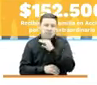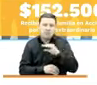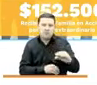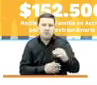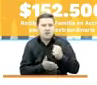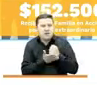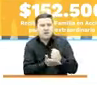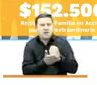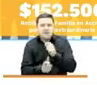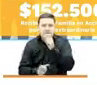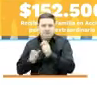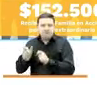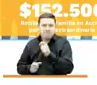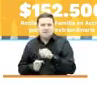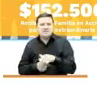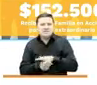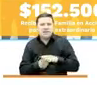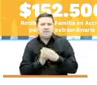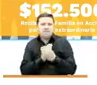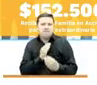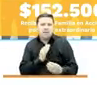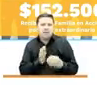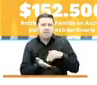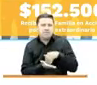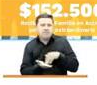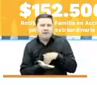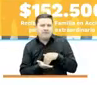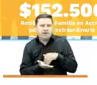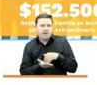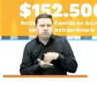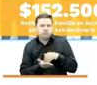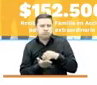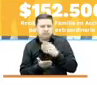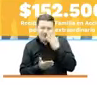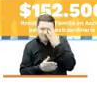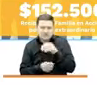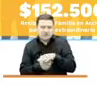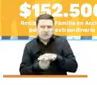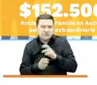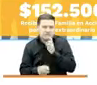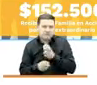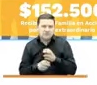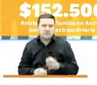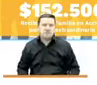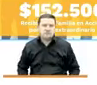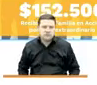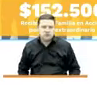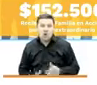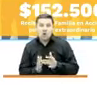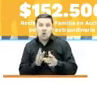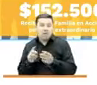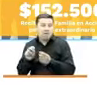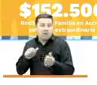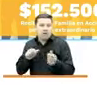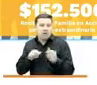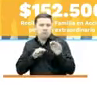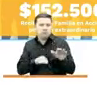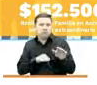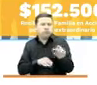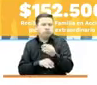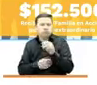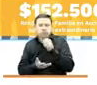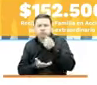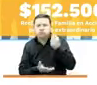ayudaron a las personas en situación de pobreza y vulnerabilidad a sobrellevar esta crisis económica. Los giros extraordinarios representaron una